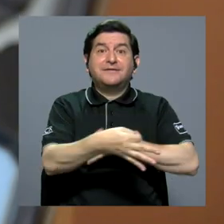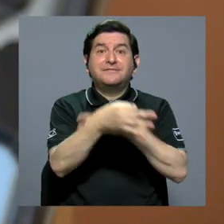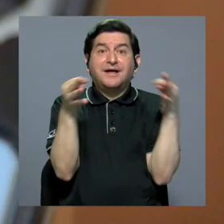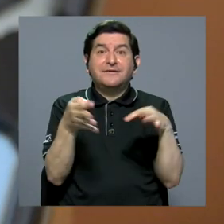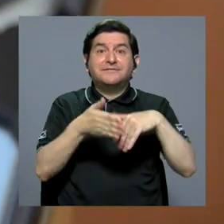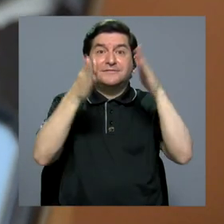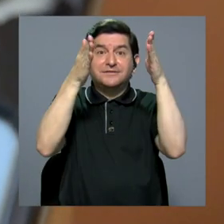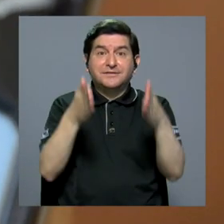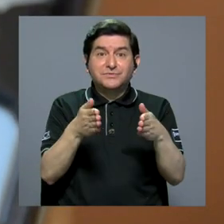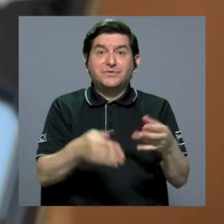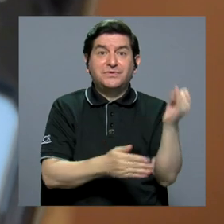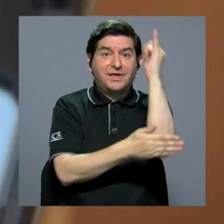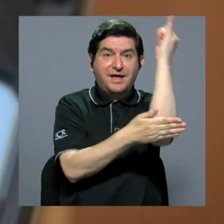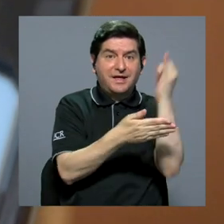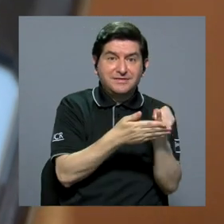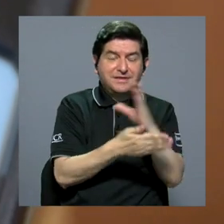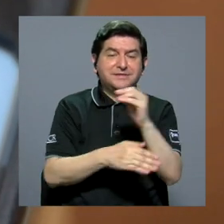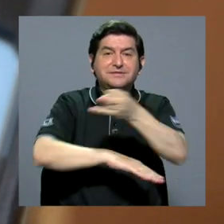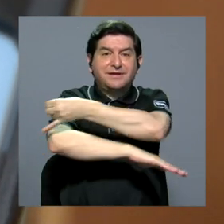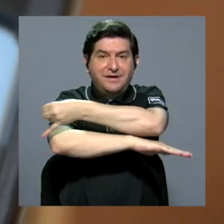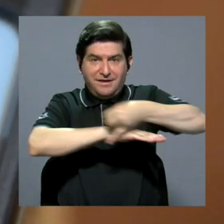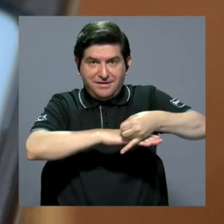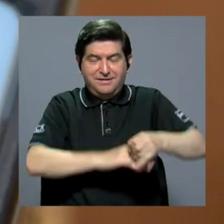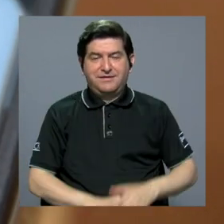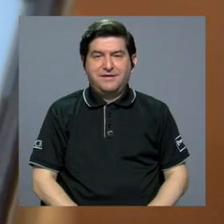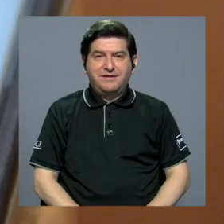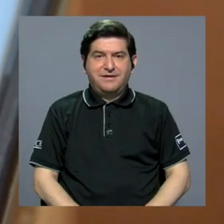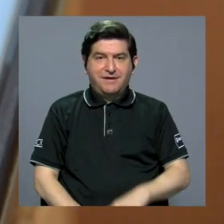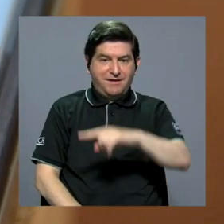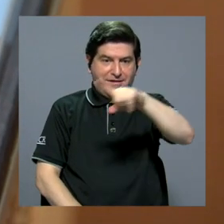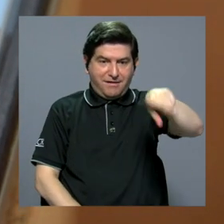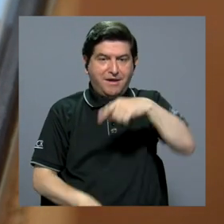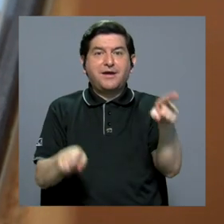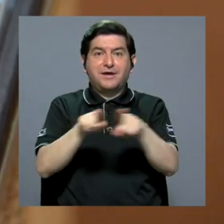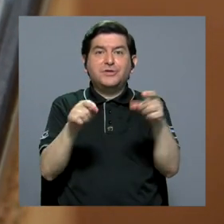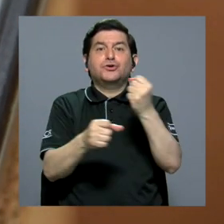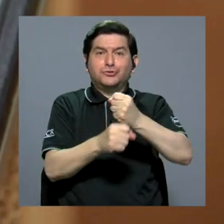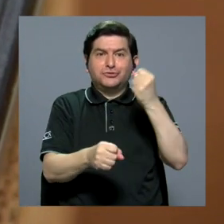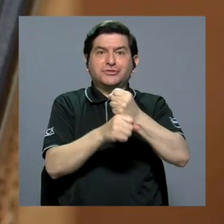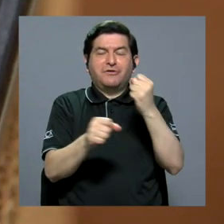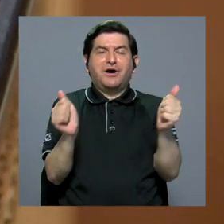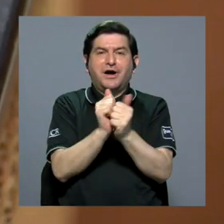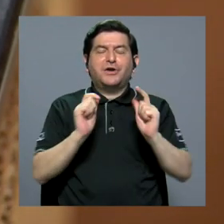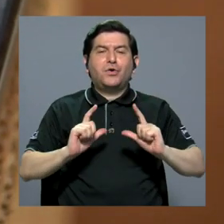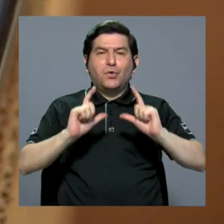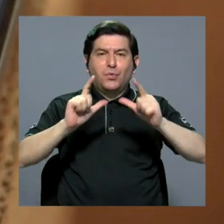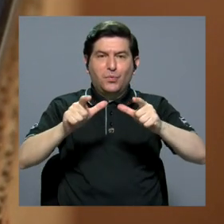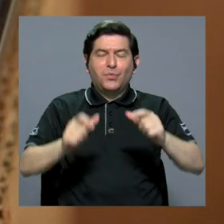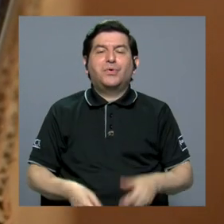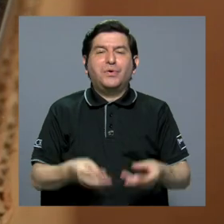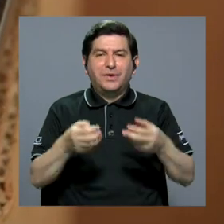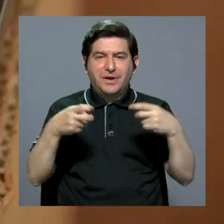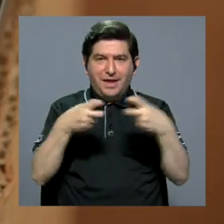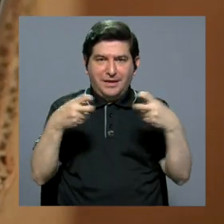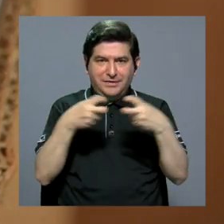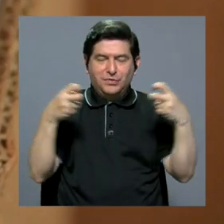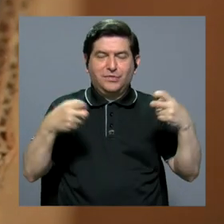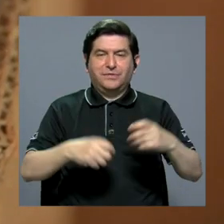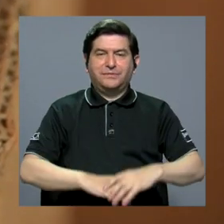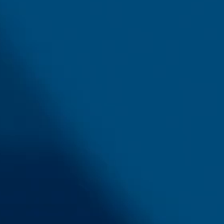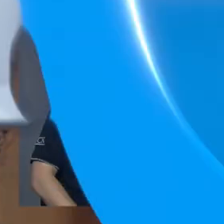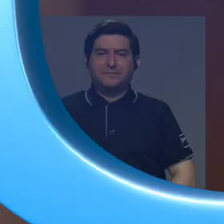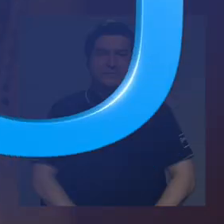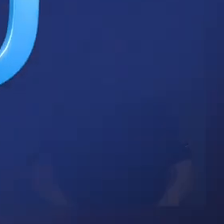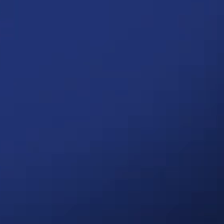impartir talleres a estudiantes de Artes e Ingeniería para que ellos también puedan trabajar con residuos electrónicos.